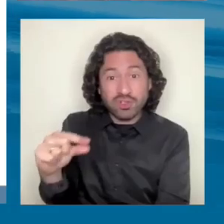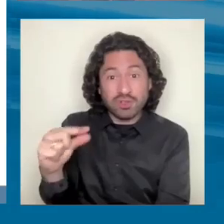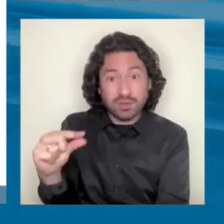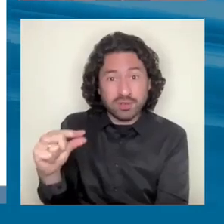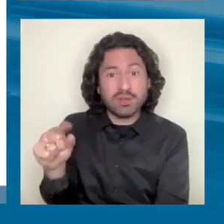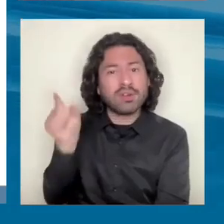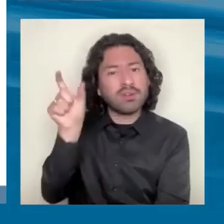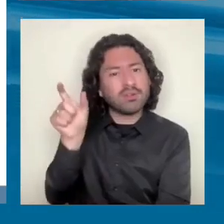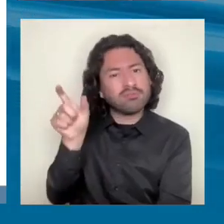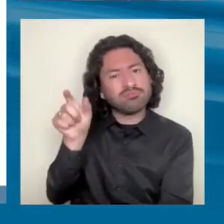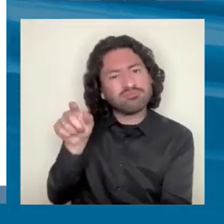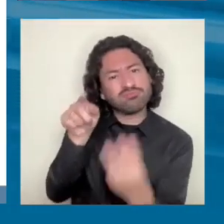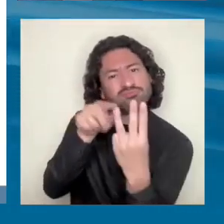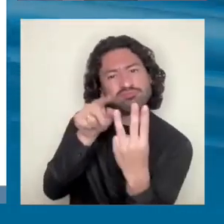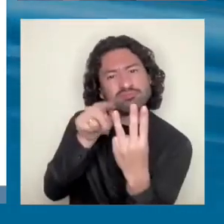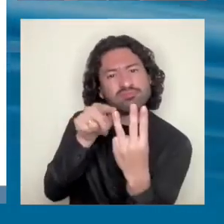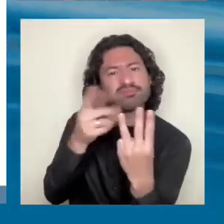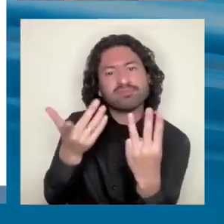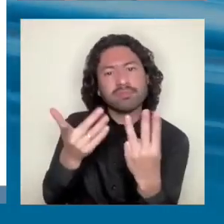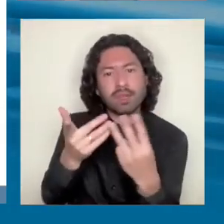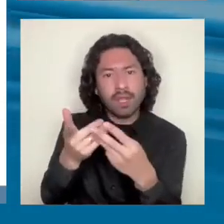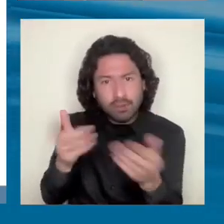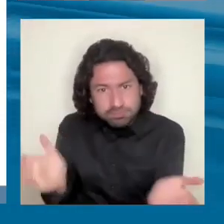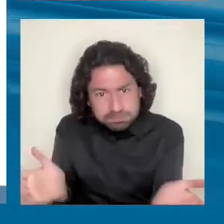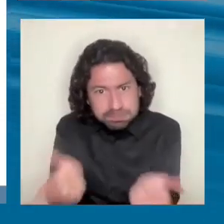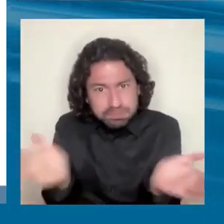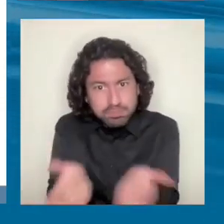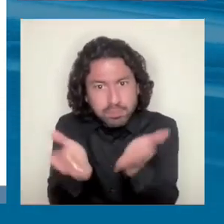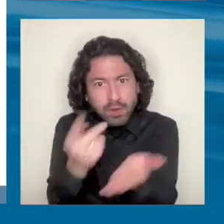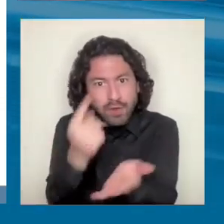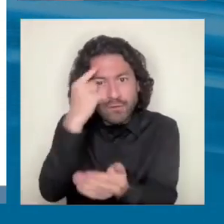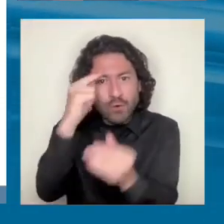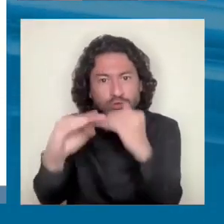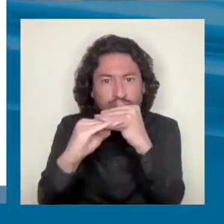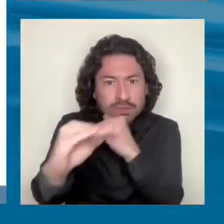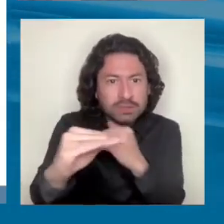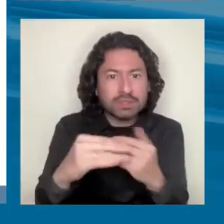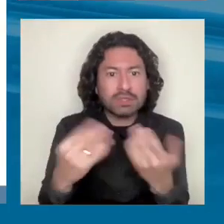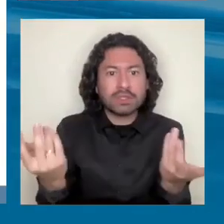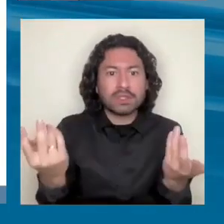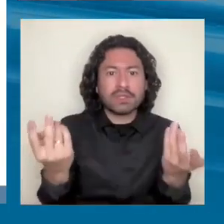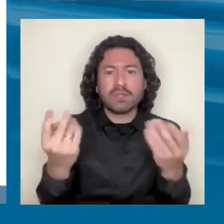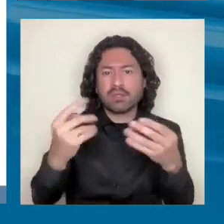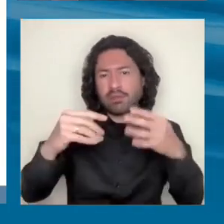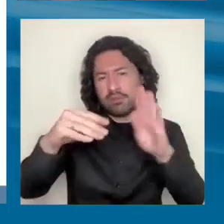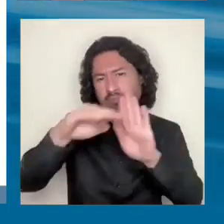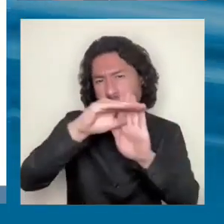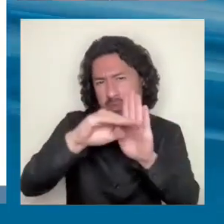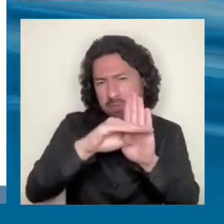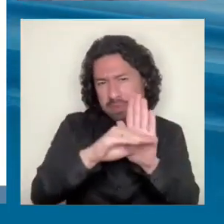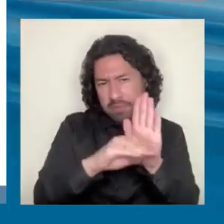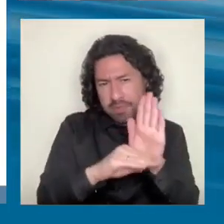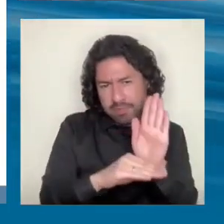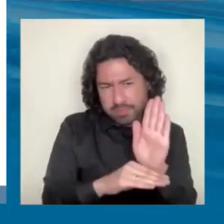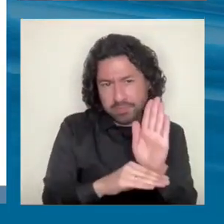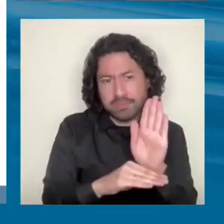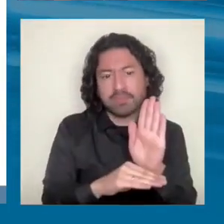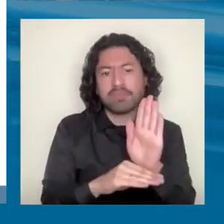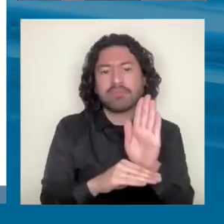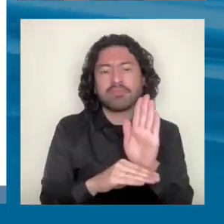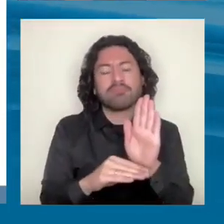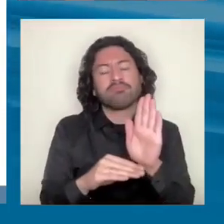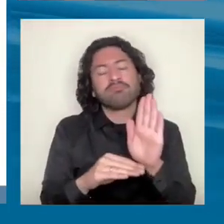es el gran impulso para la sostenibilidad, transición energética, electromovilidad, economía circular, bioeconomía,